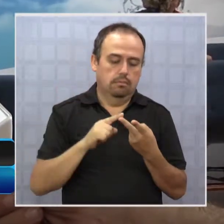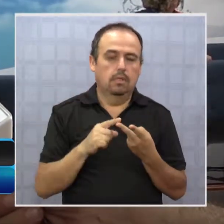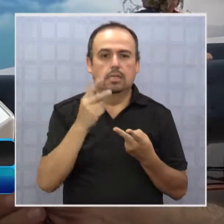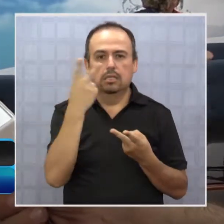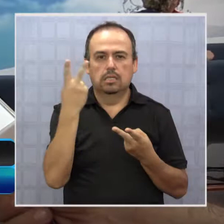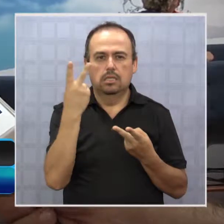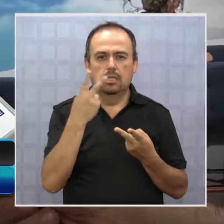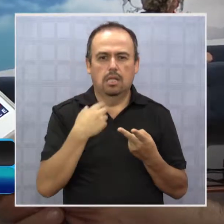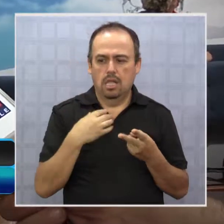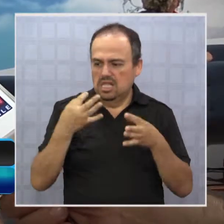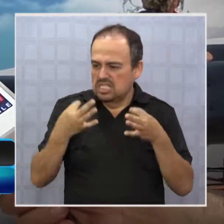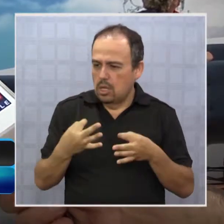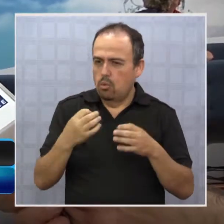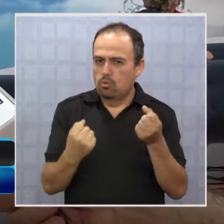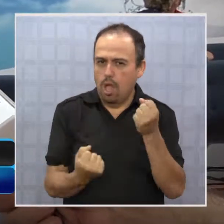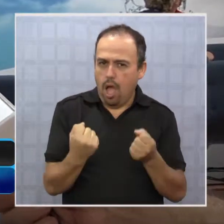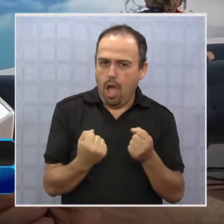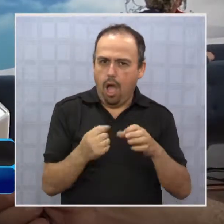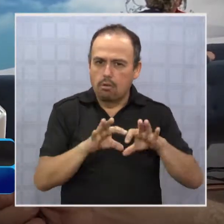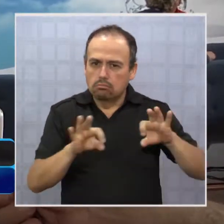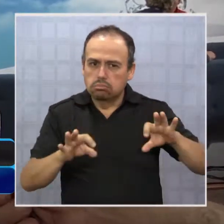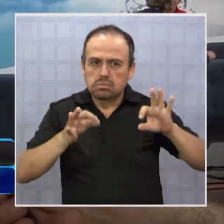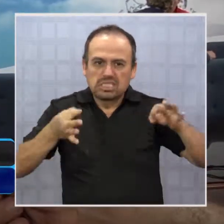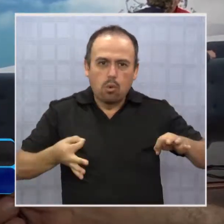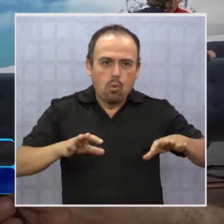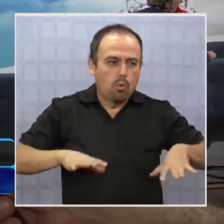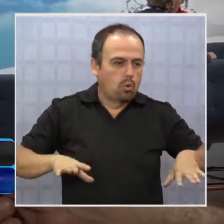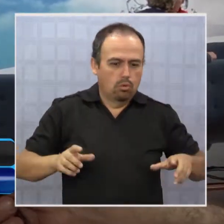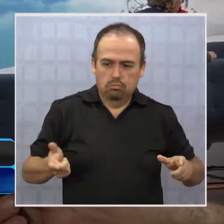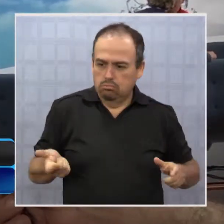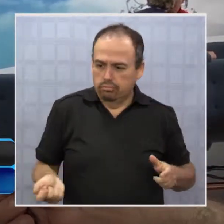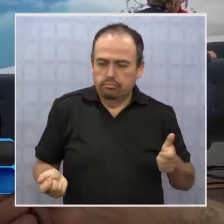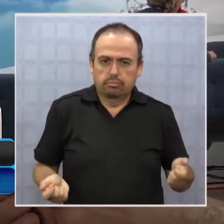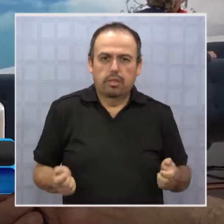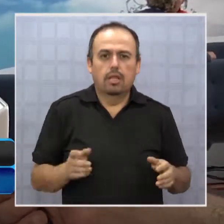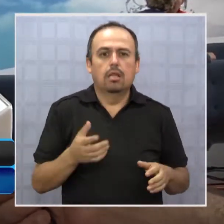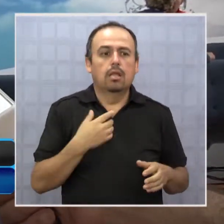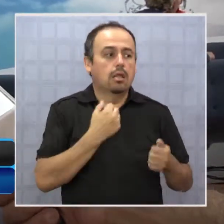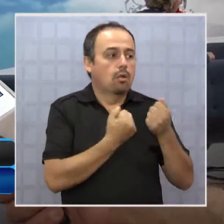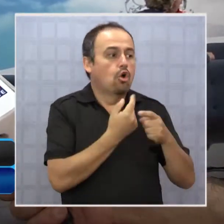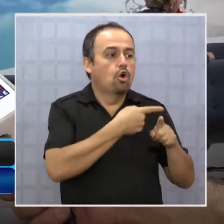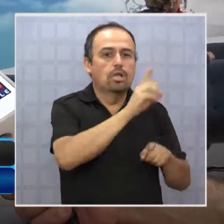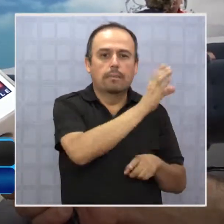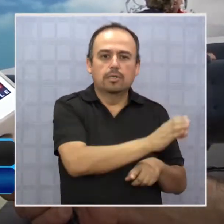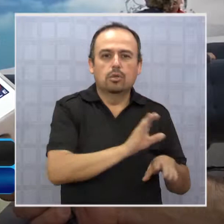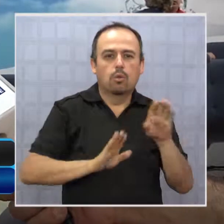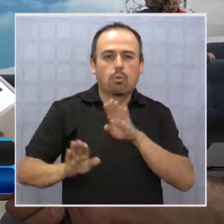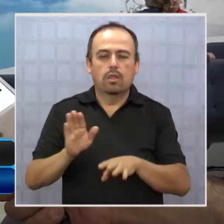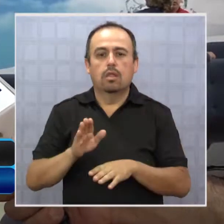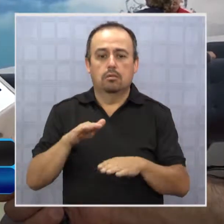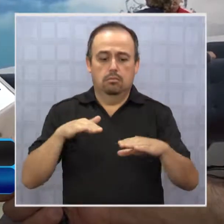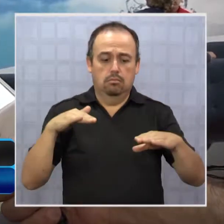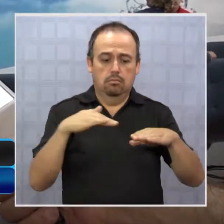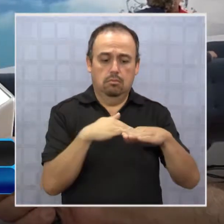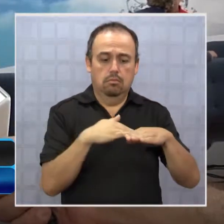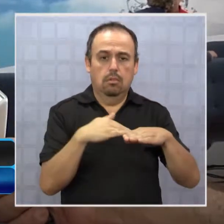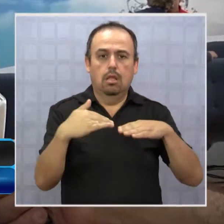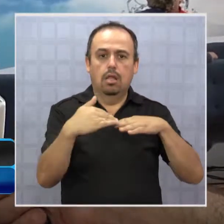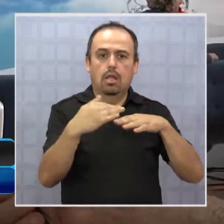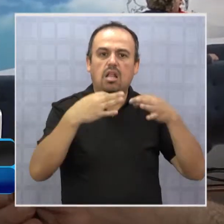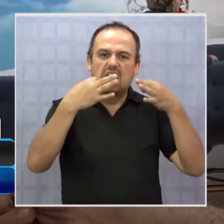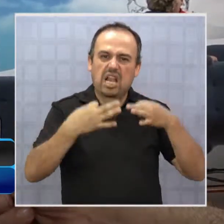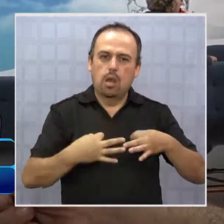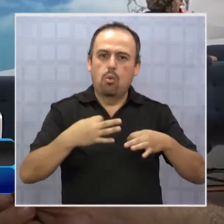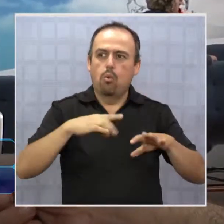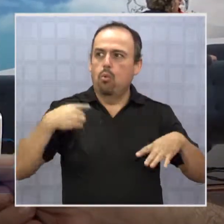segundo, asegurar bien el volante, tercero, dejar encargado el vehículo y cuarto, estacionarlo en lugares